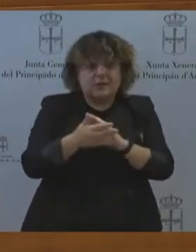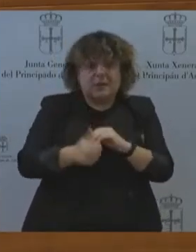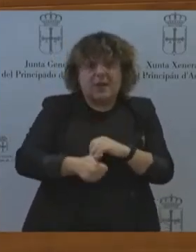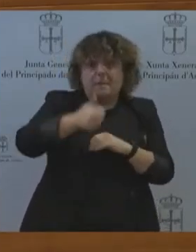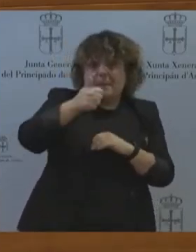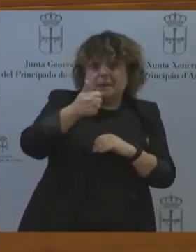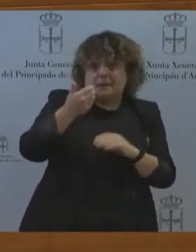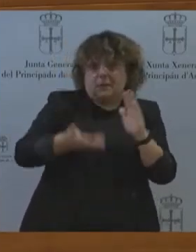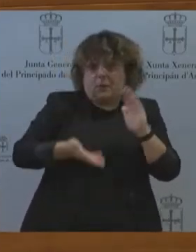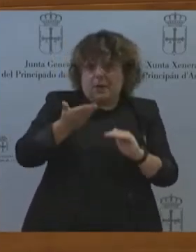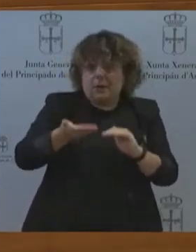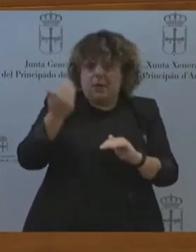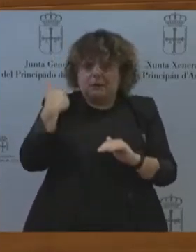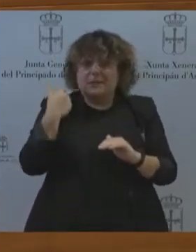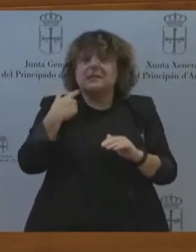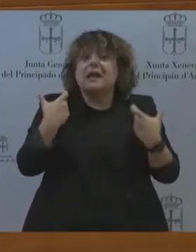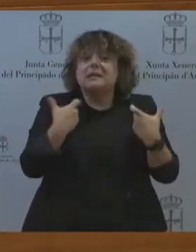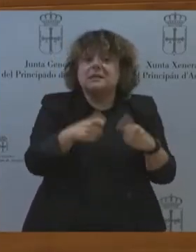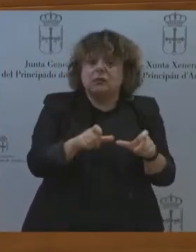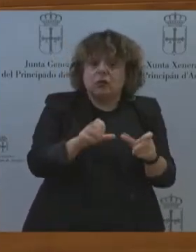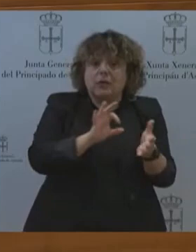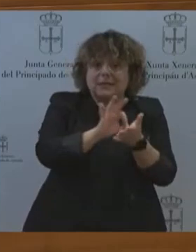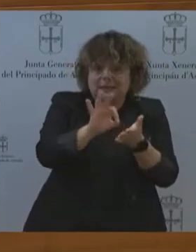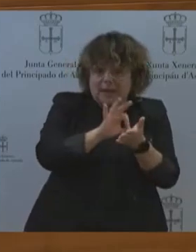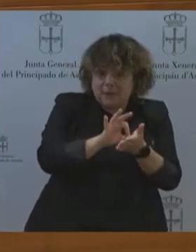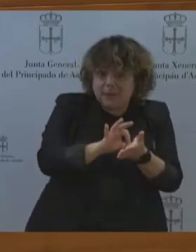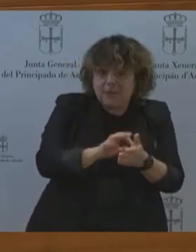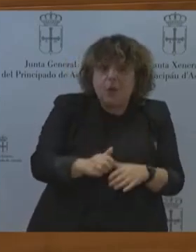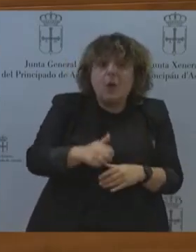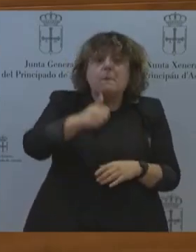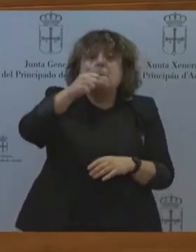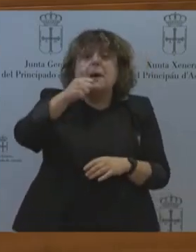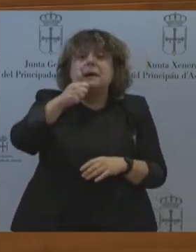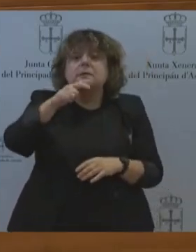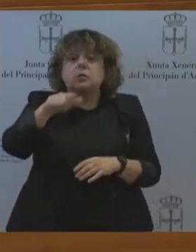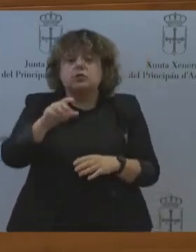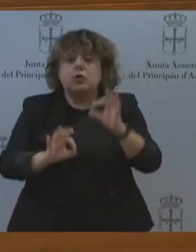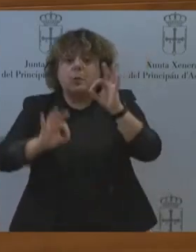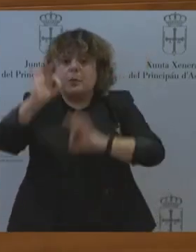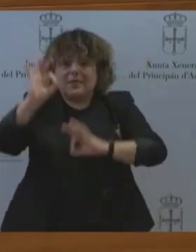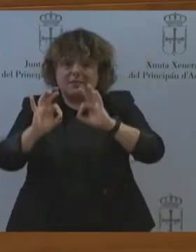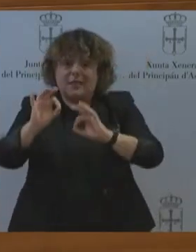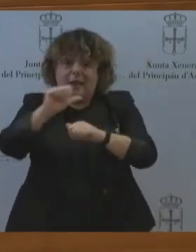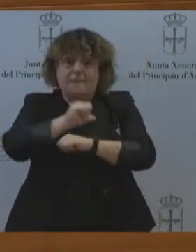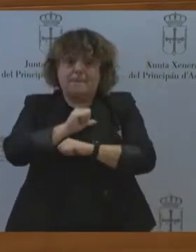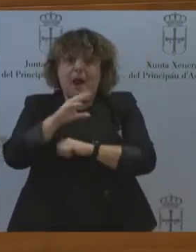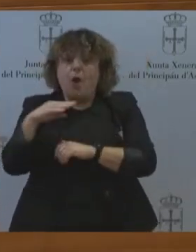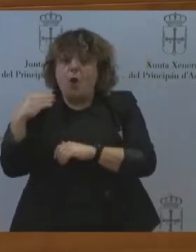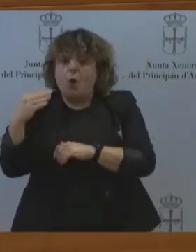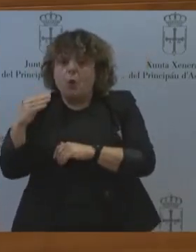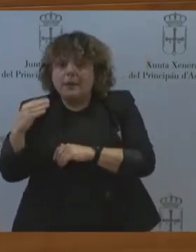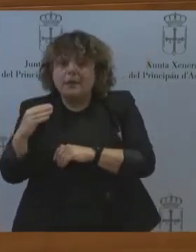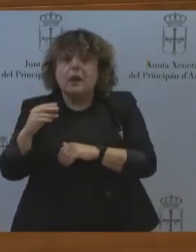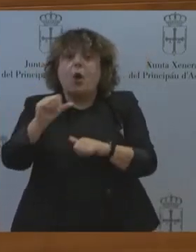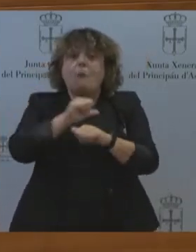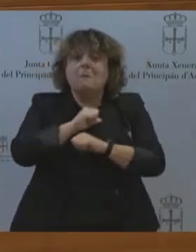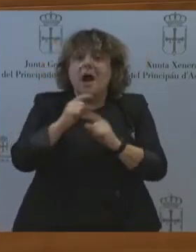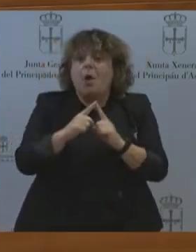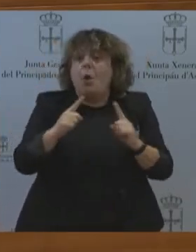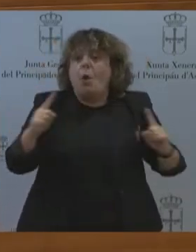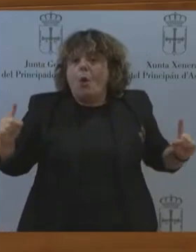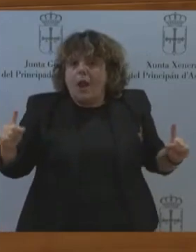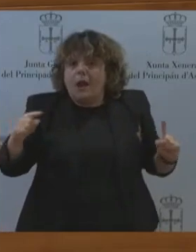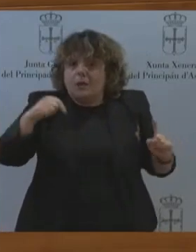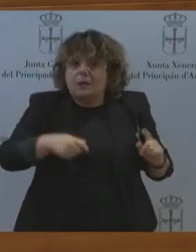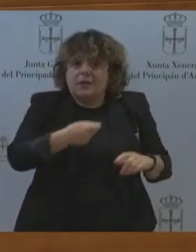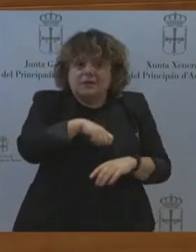O que contamos también con una altísima tasa de paro juvenil y de paro de larga duración en España, lo cual resulta cuanto menos preocupante. Le recuerdo